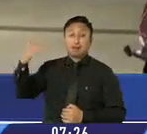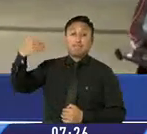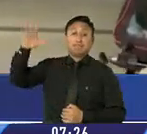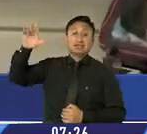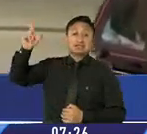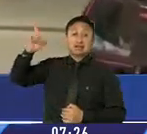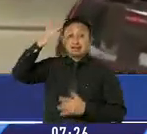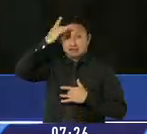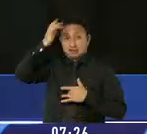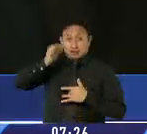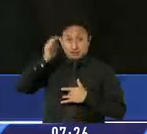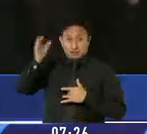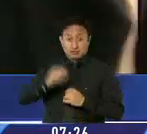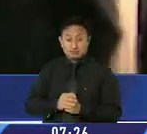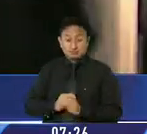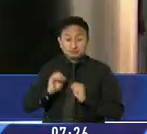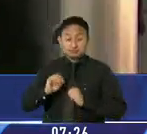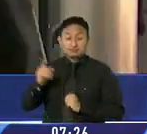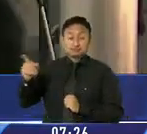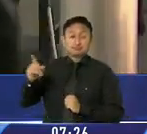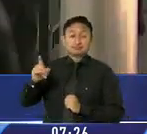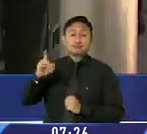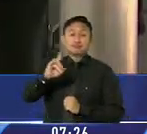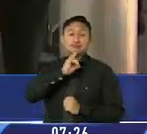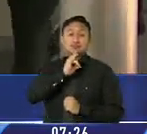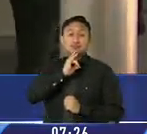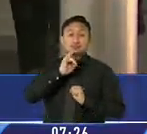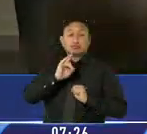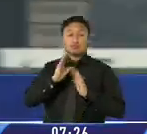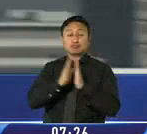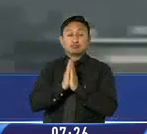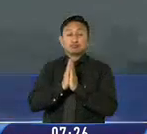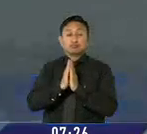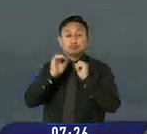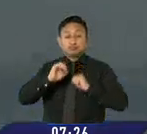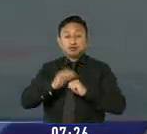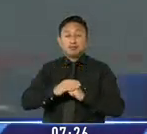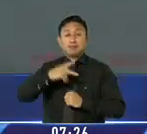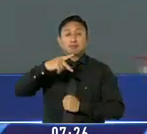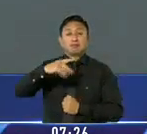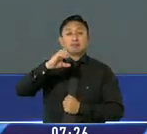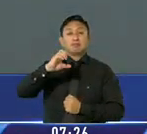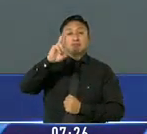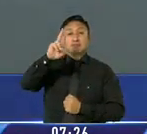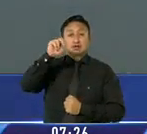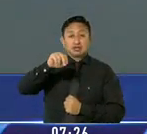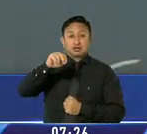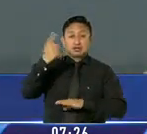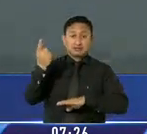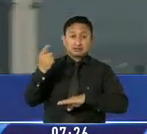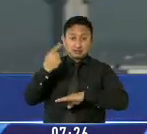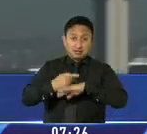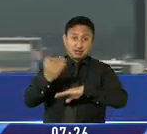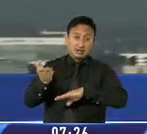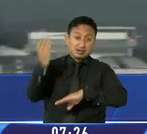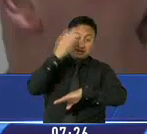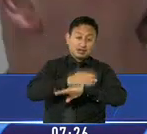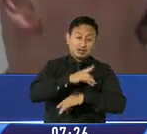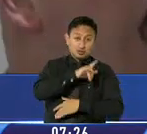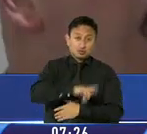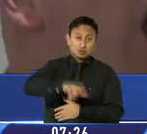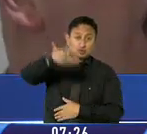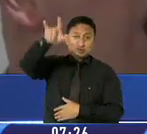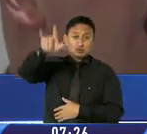propagado. En las restricciones del gigante americano incluyen la exigencia de que se realicen la prueba de COVID-19 del día previo al abordar al avión,